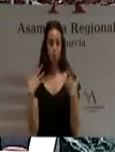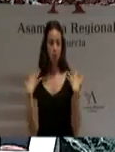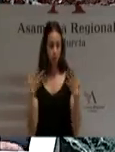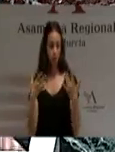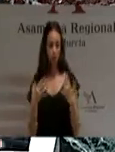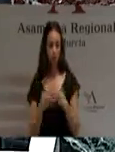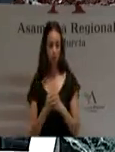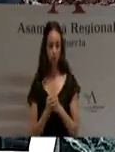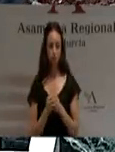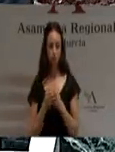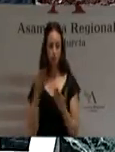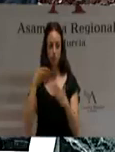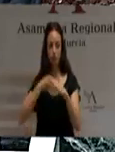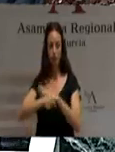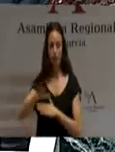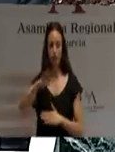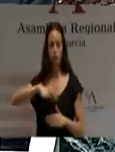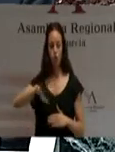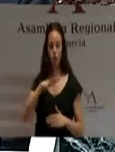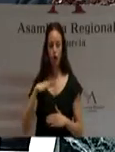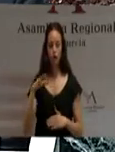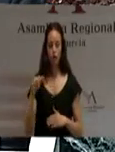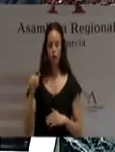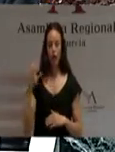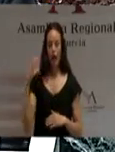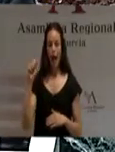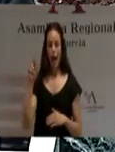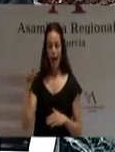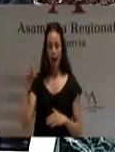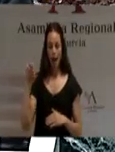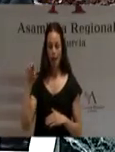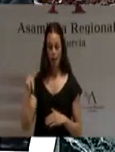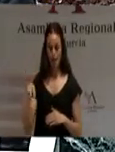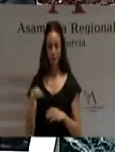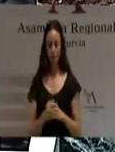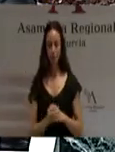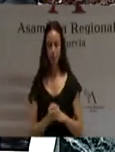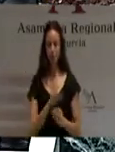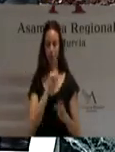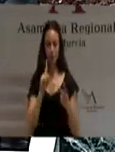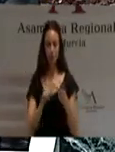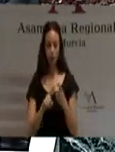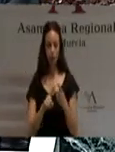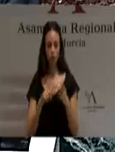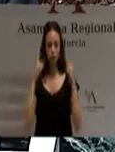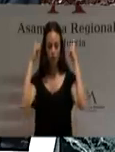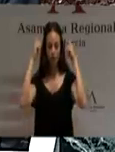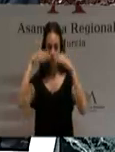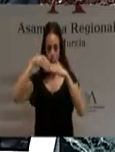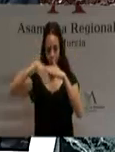con su presión de los pasos a nivel de Santiago de Mayor y Senda de los Garros, sustituidos por un paso inferior y otro superior respectivamente.